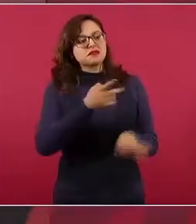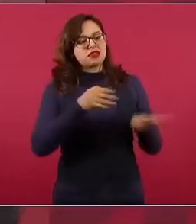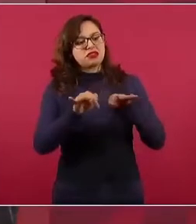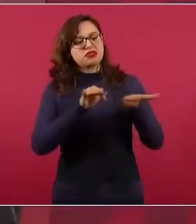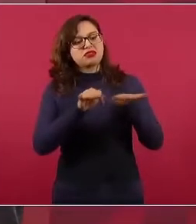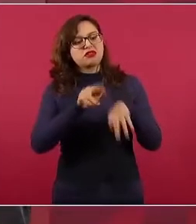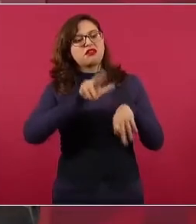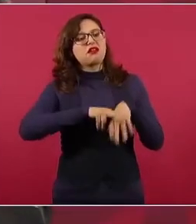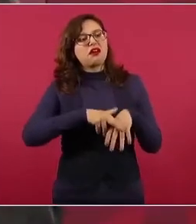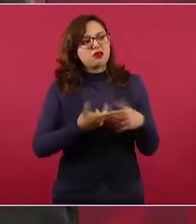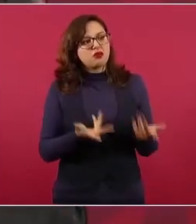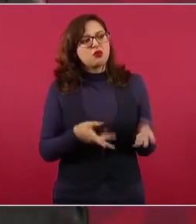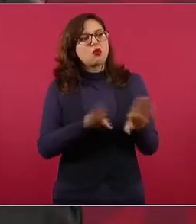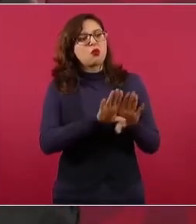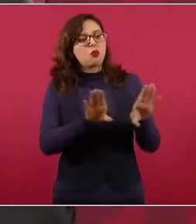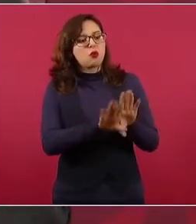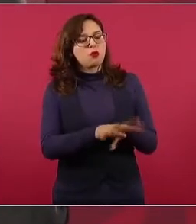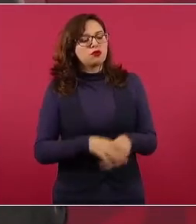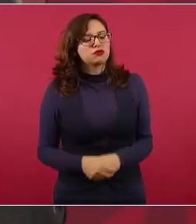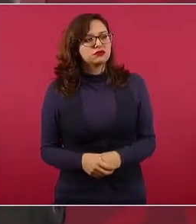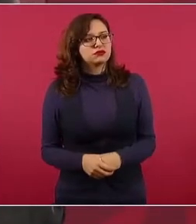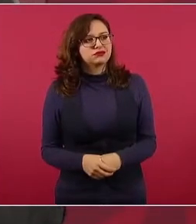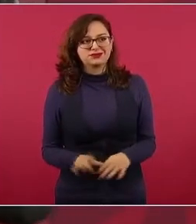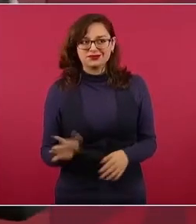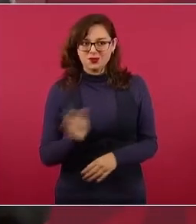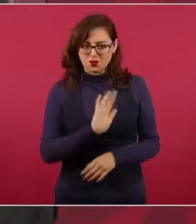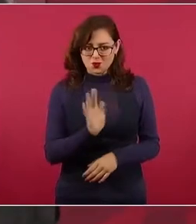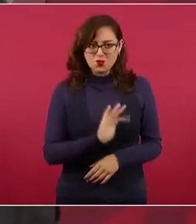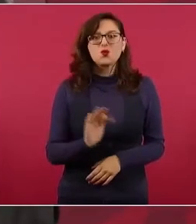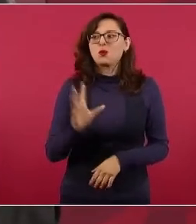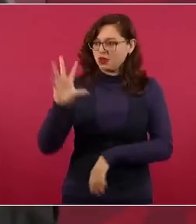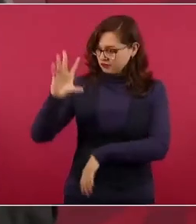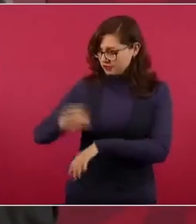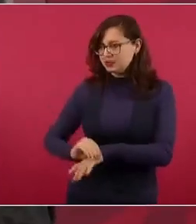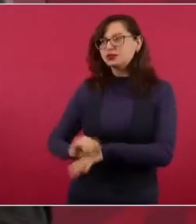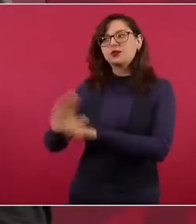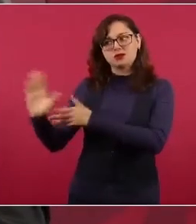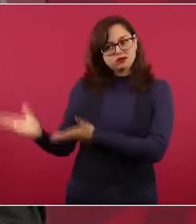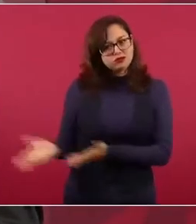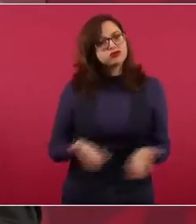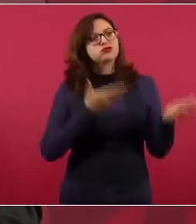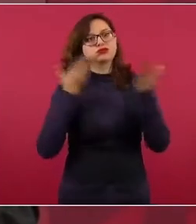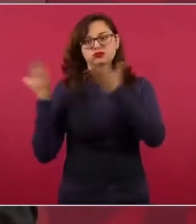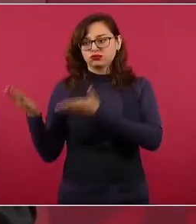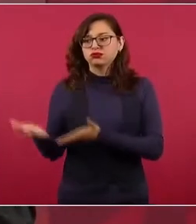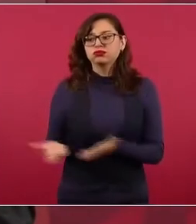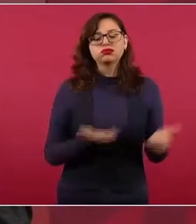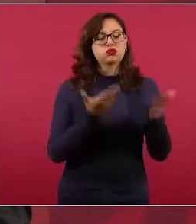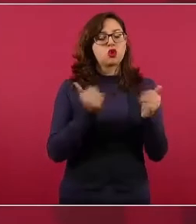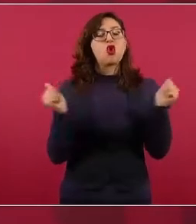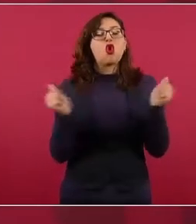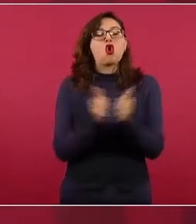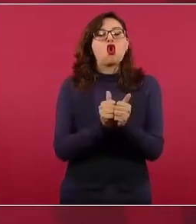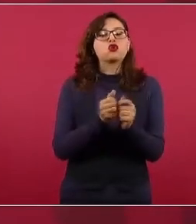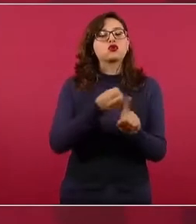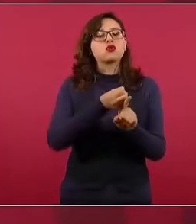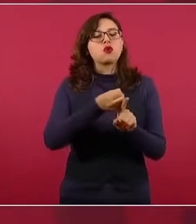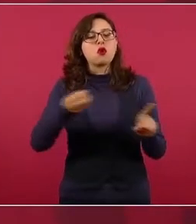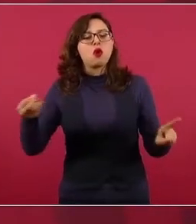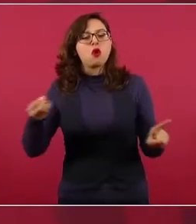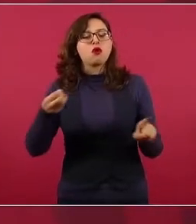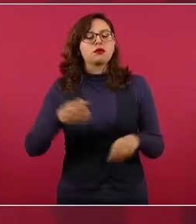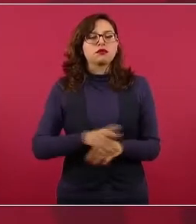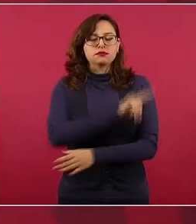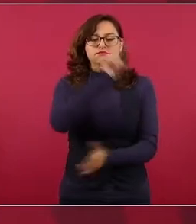poner orden, tiene que haber legalidad, que no haya tráfico de personas,